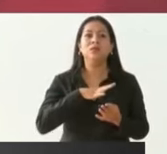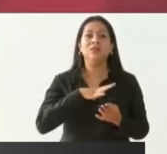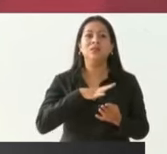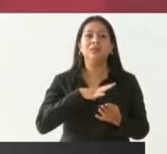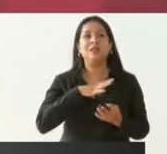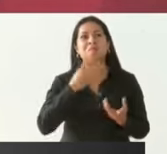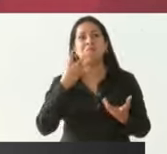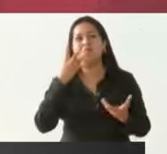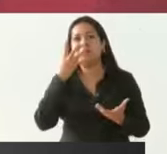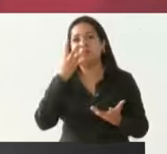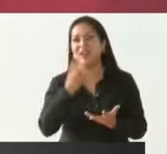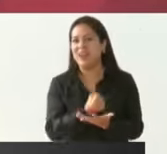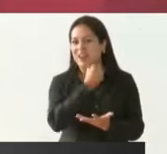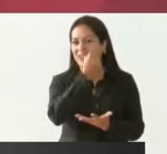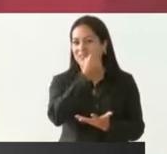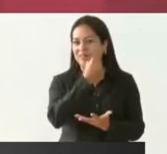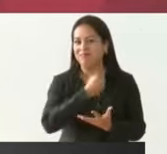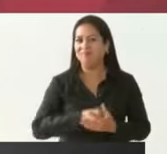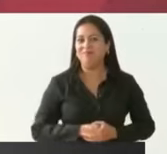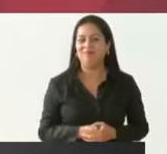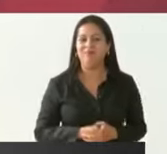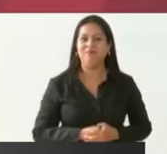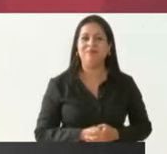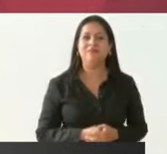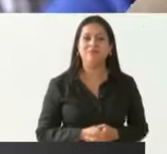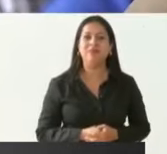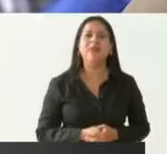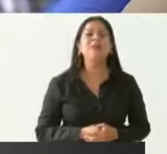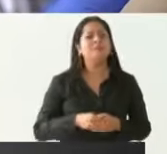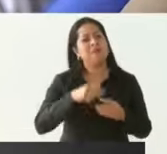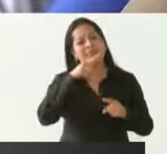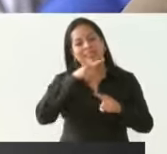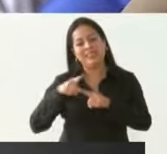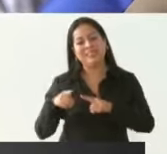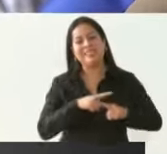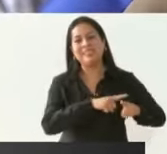en varios